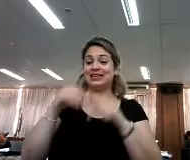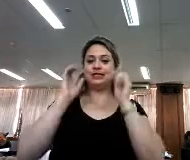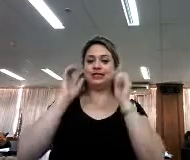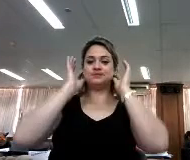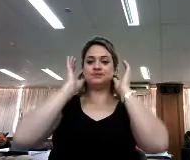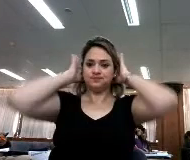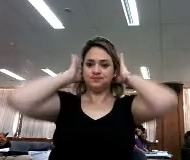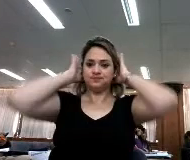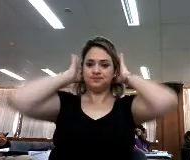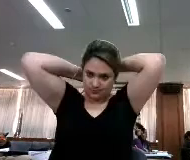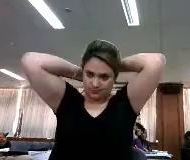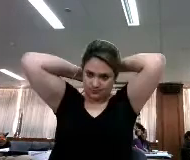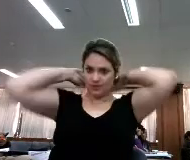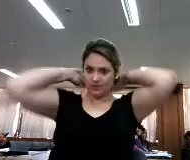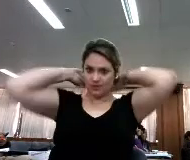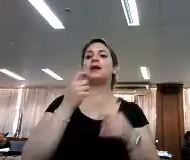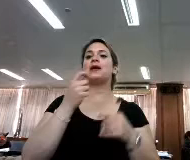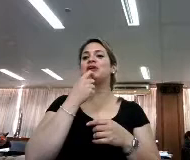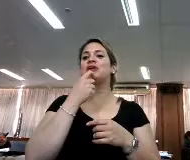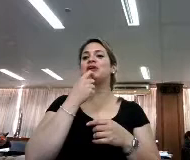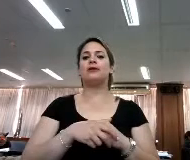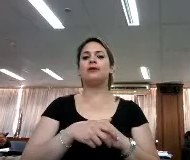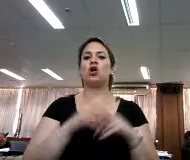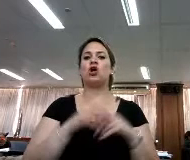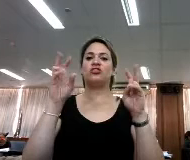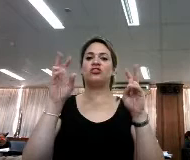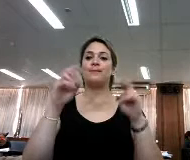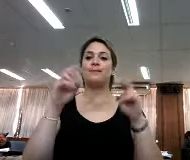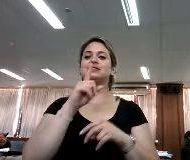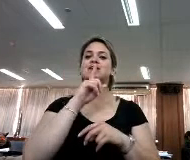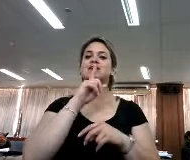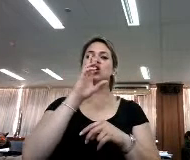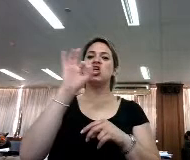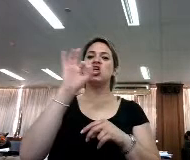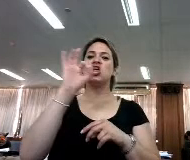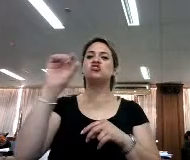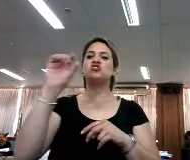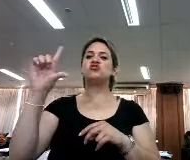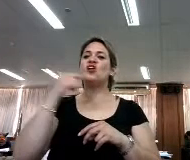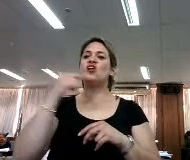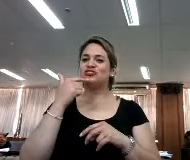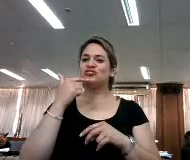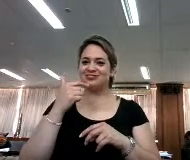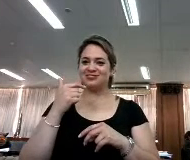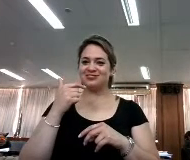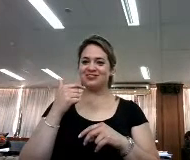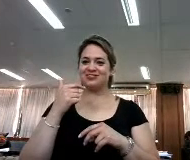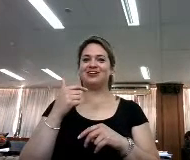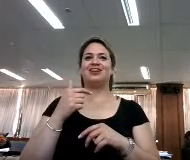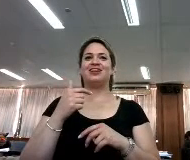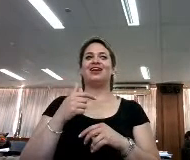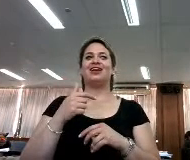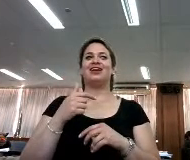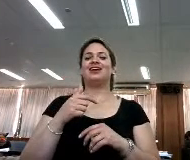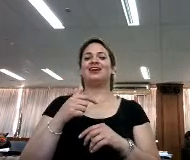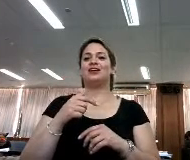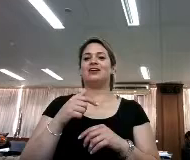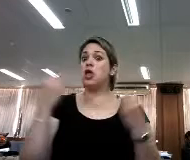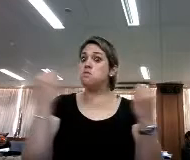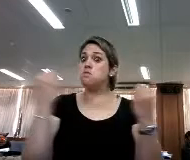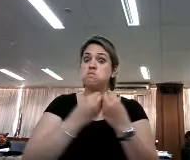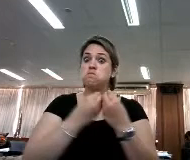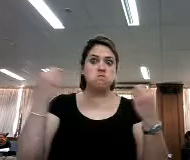por ejemplo, el tema de los trolls y imponer y todo el mundo lo lee,